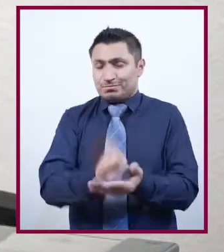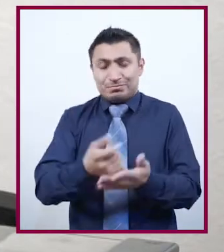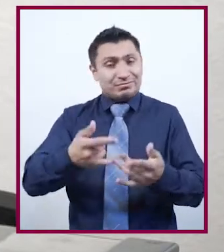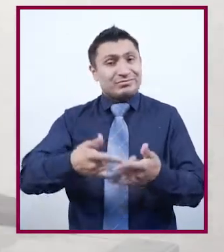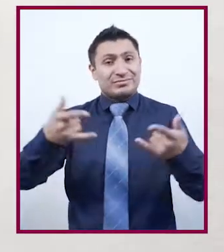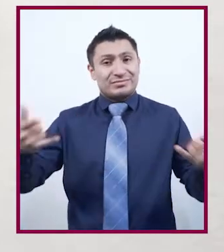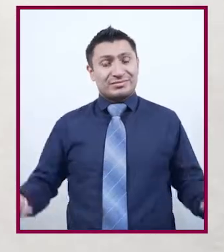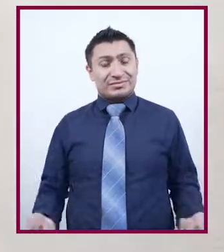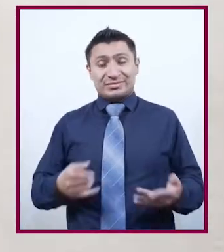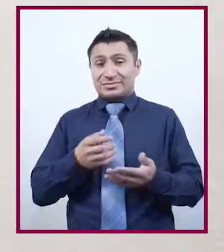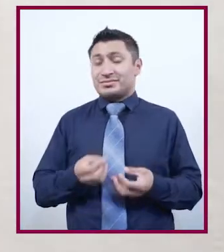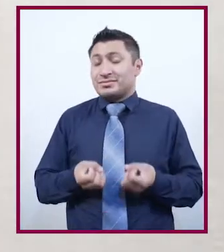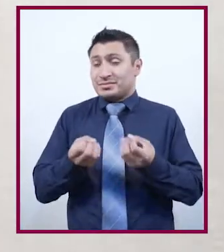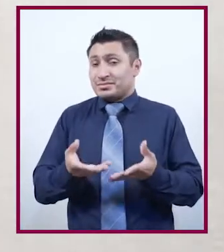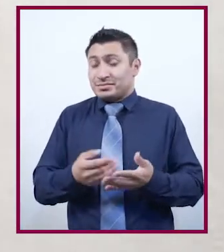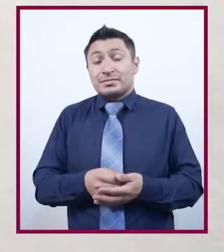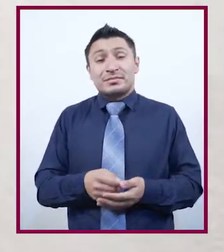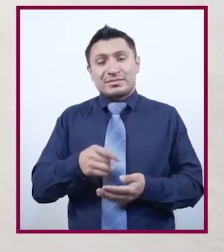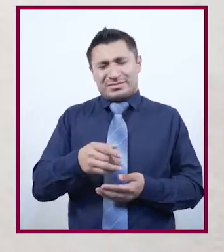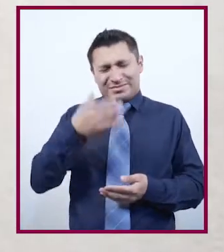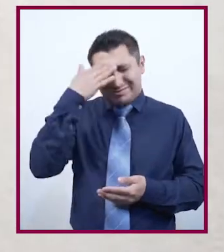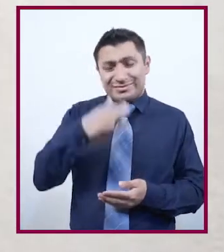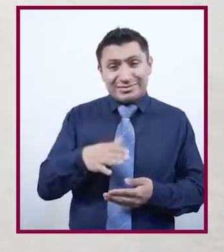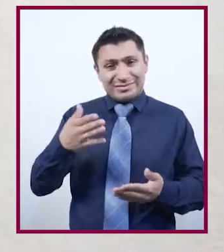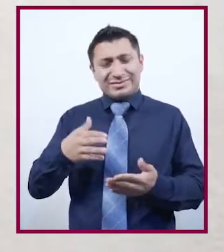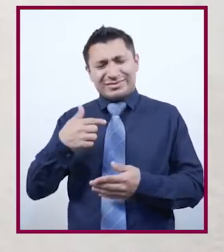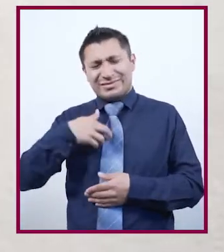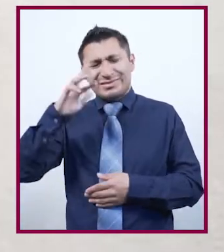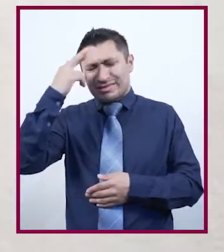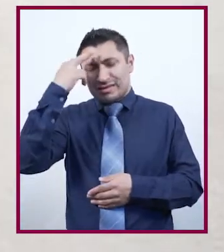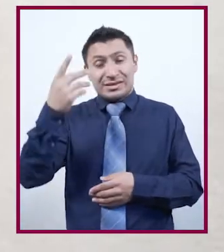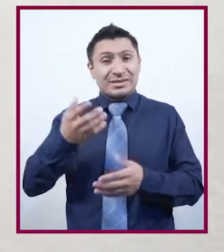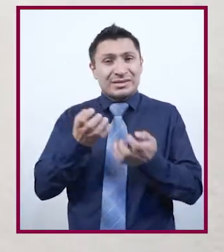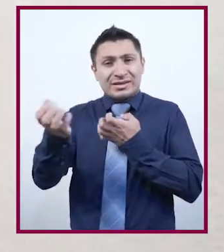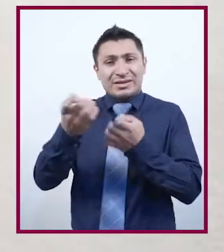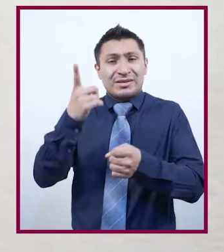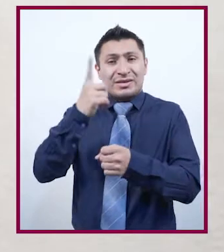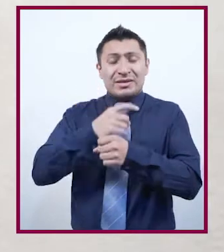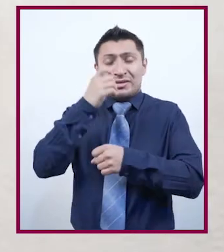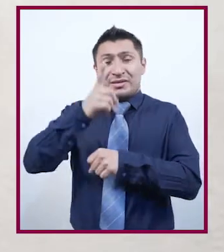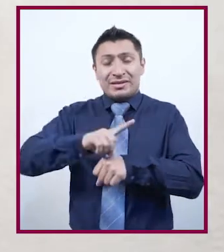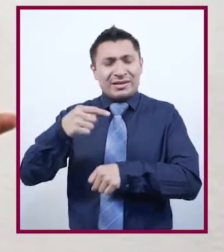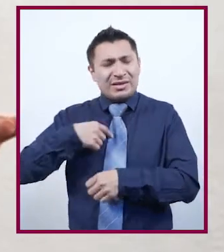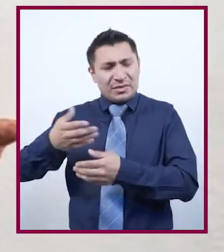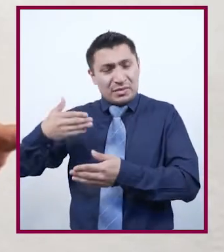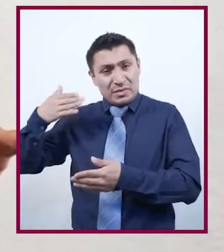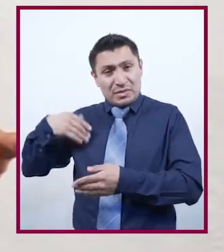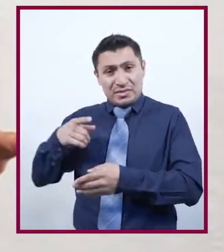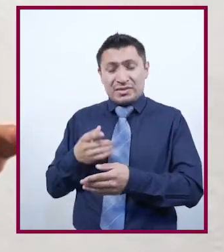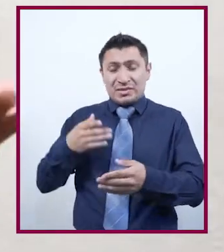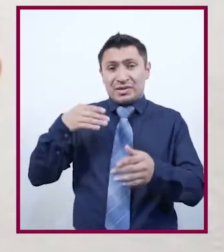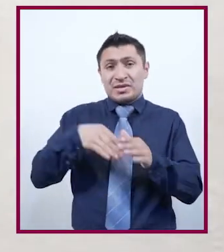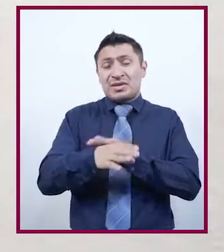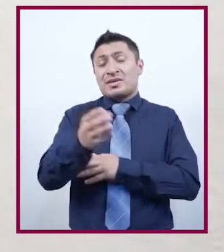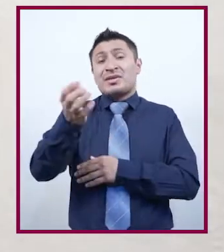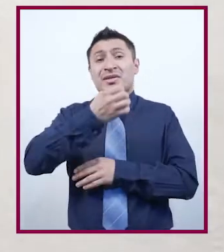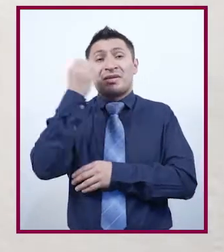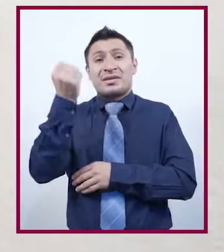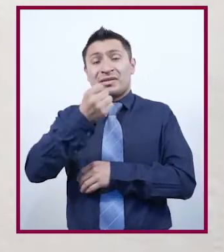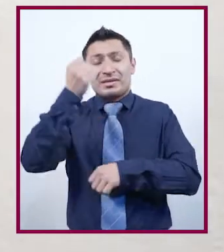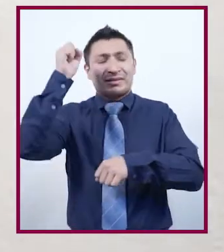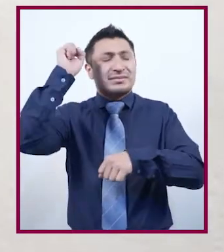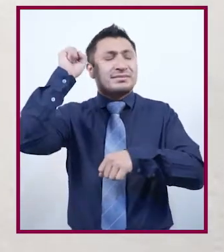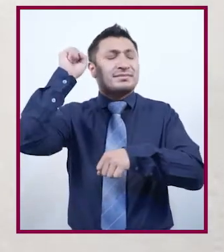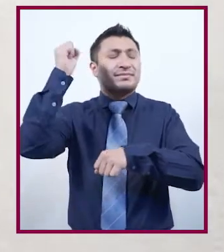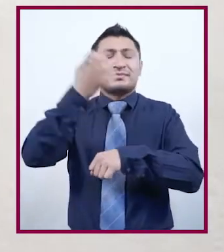paso. ¿Sabes? Ahora recuerdo que el primer día que hice ejercicio, nada más entrar a la secundaria, descubrí que